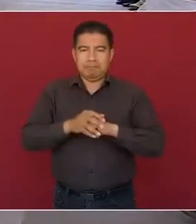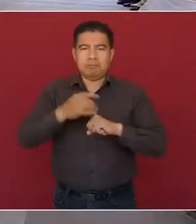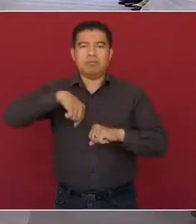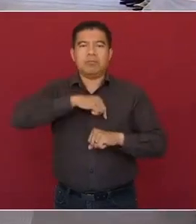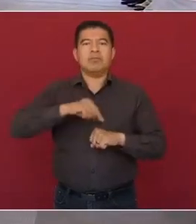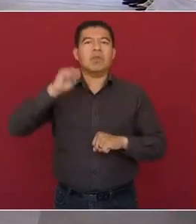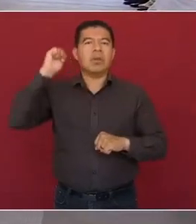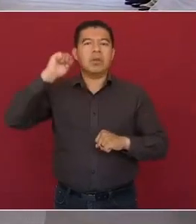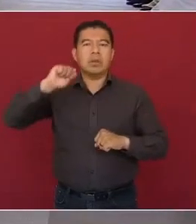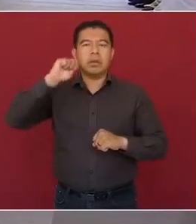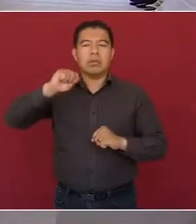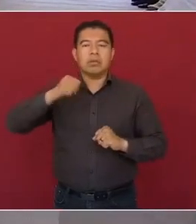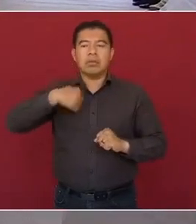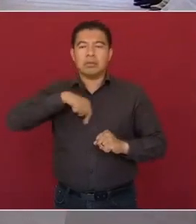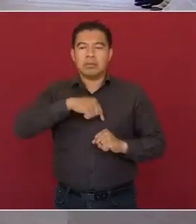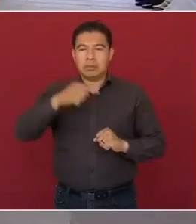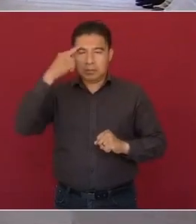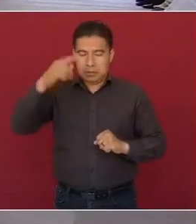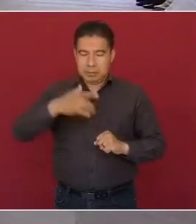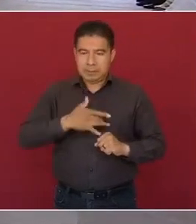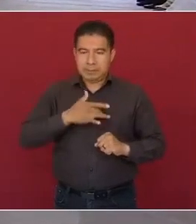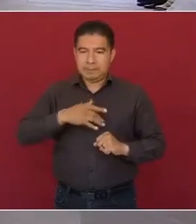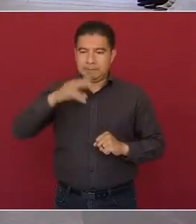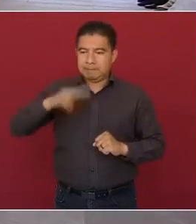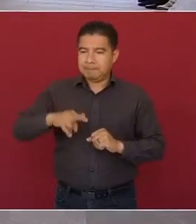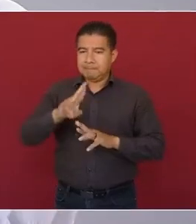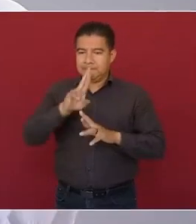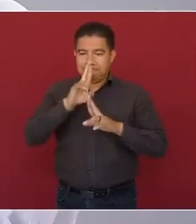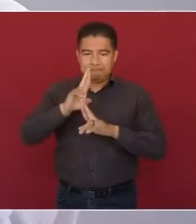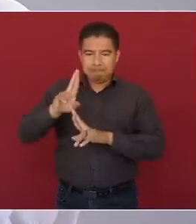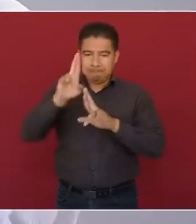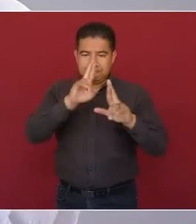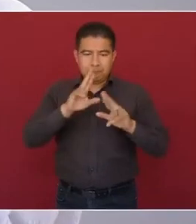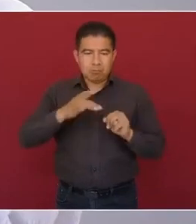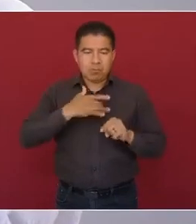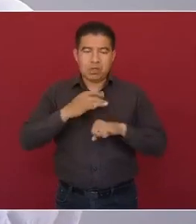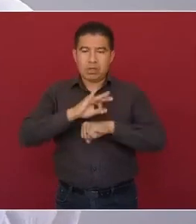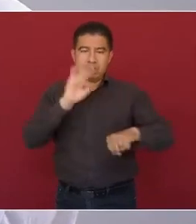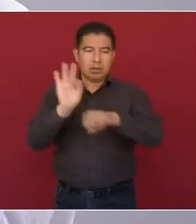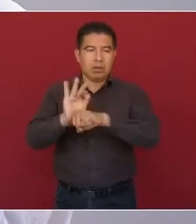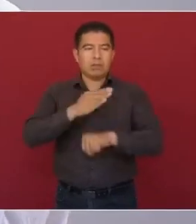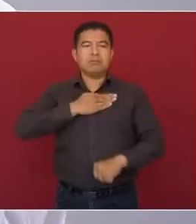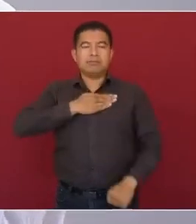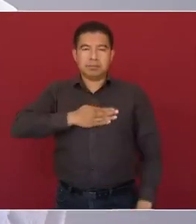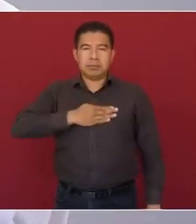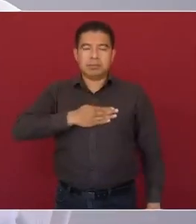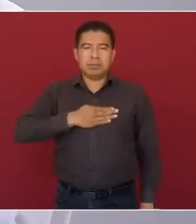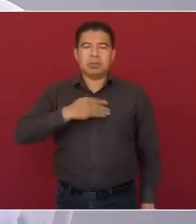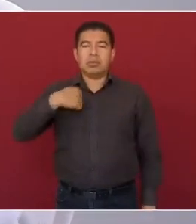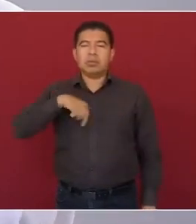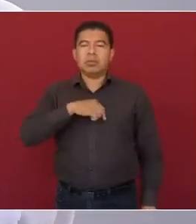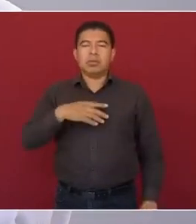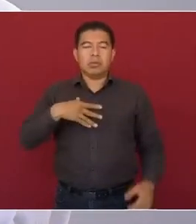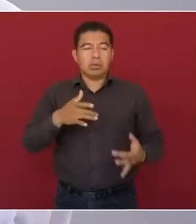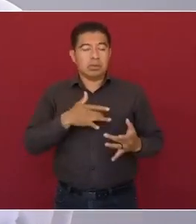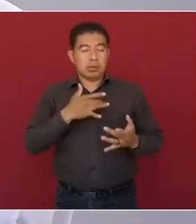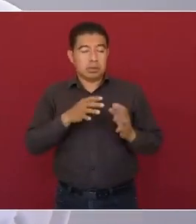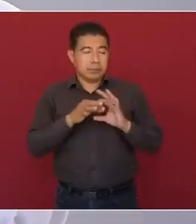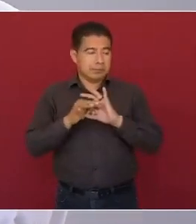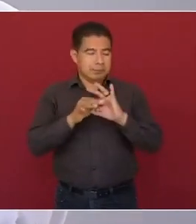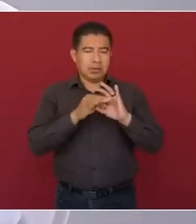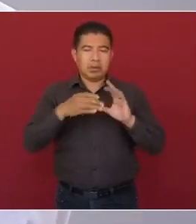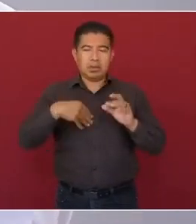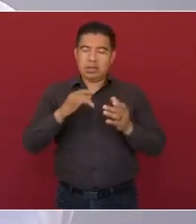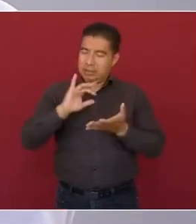muy honrados del acto de justicia que se hace para el sureste y los mexicanos. Desde el corazón del Golfo de México